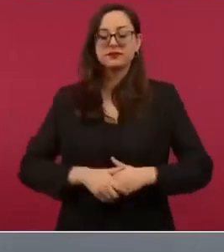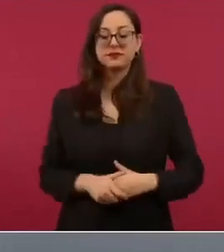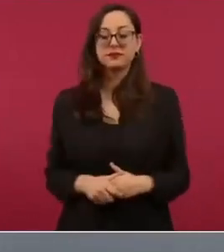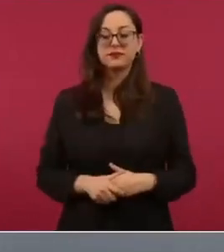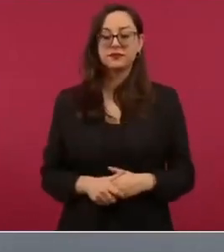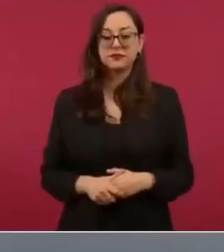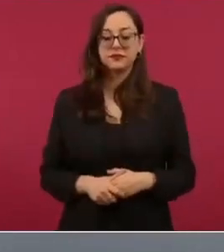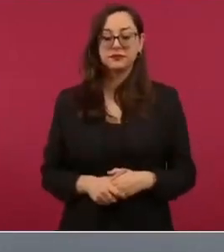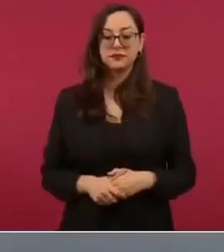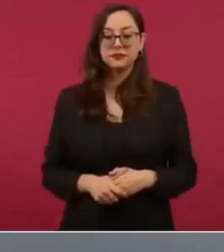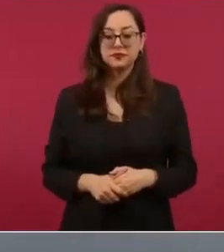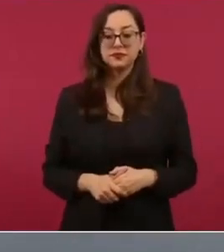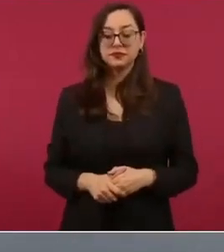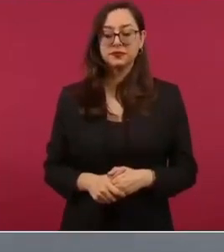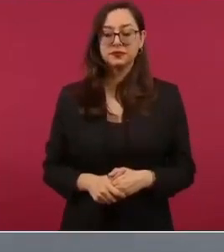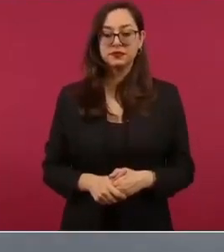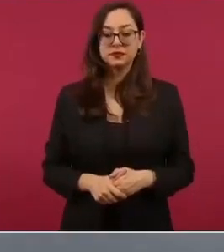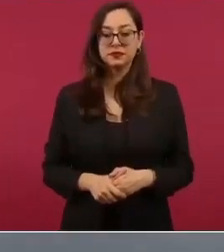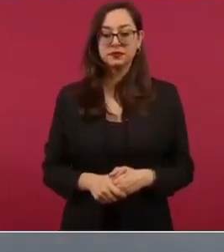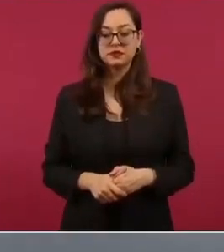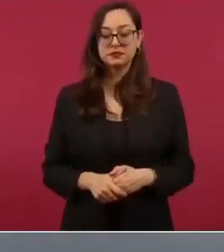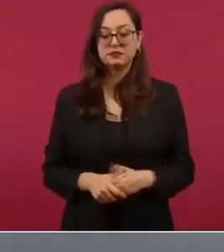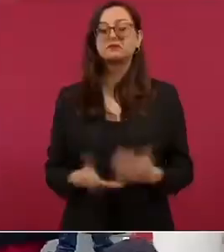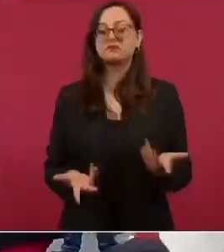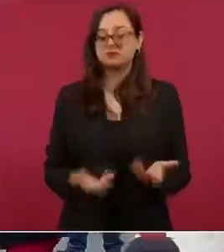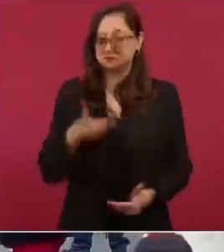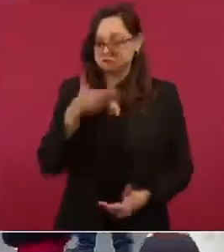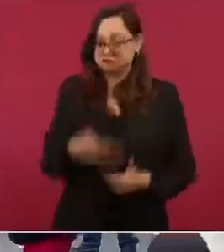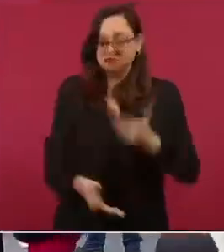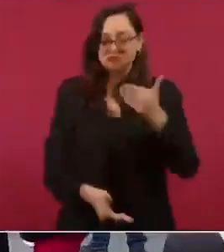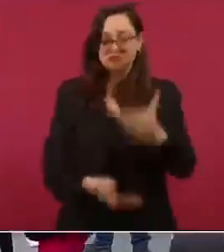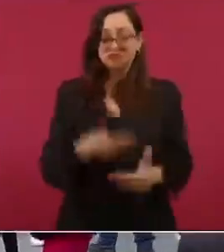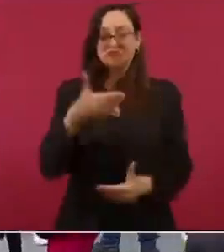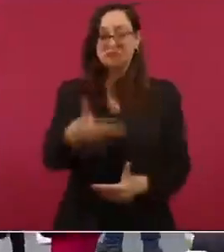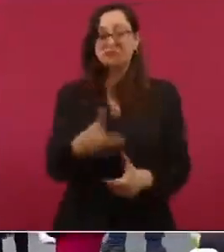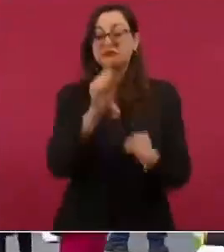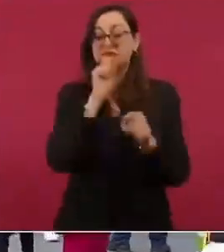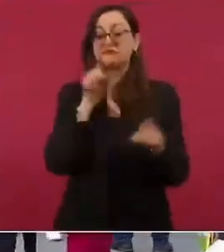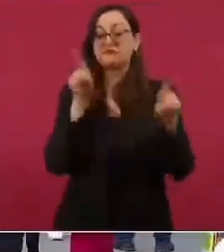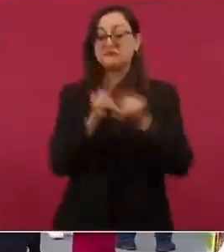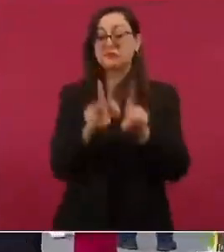estamos avanzando modernizando las aduanas del país